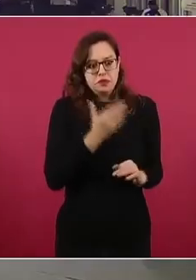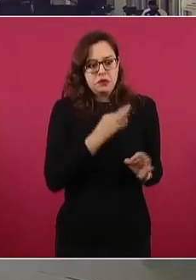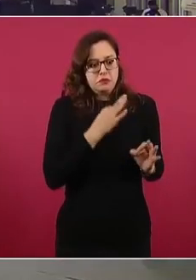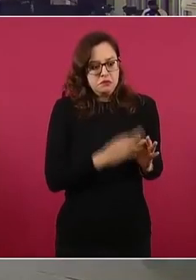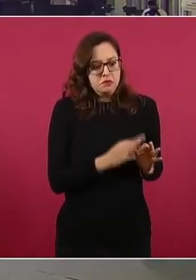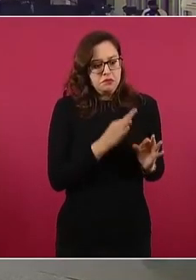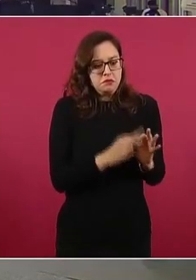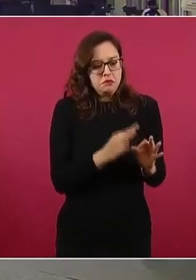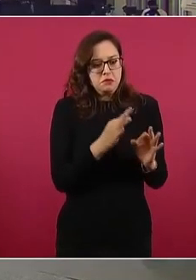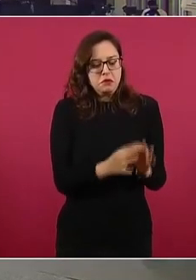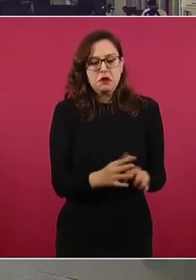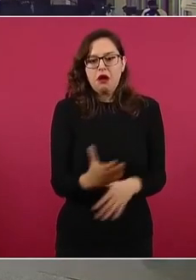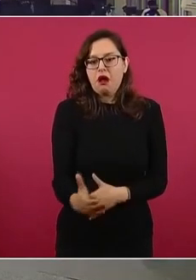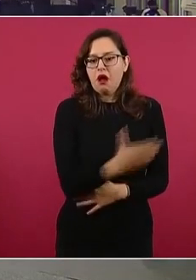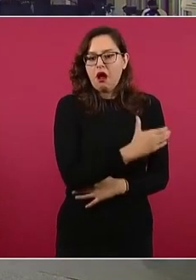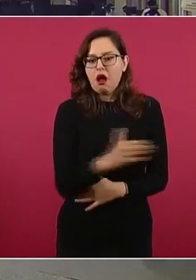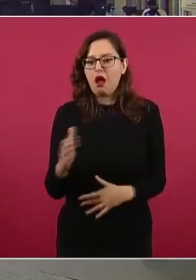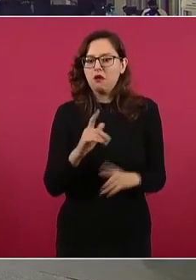el reparto agrario,